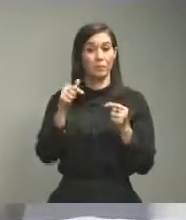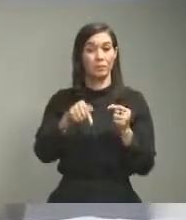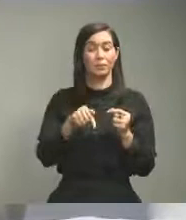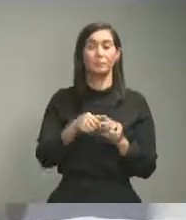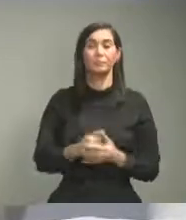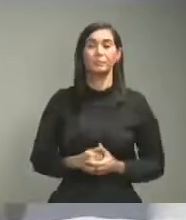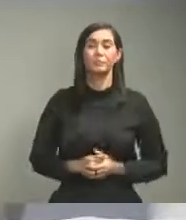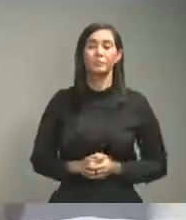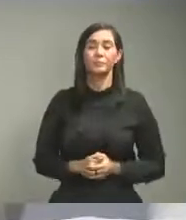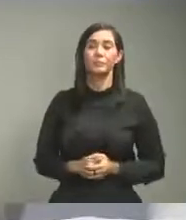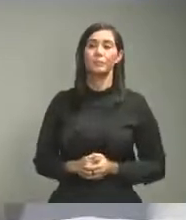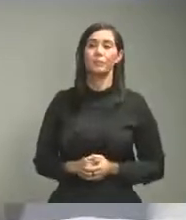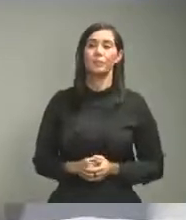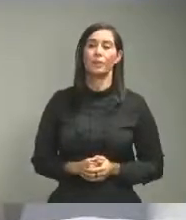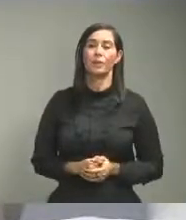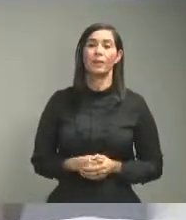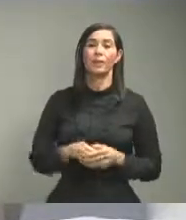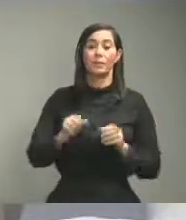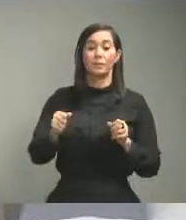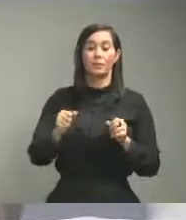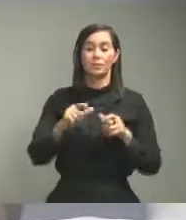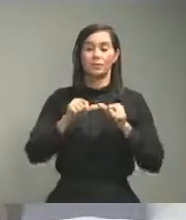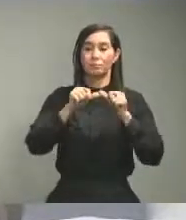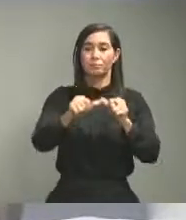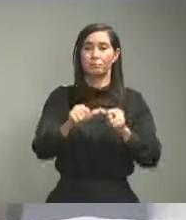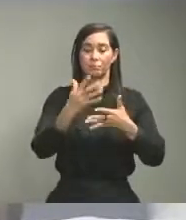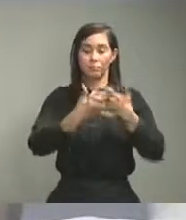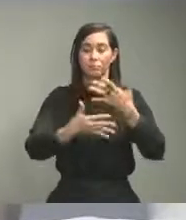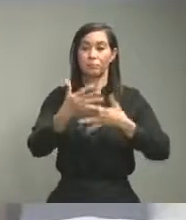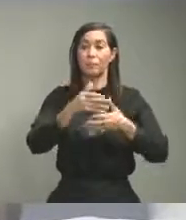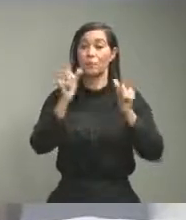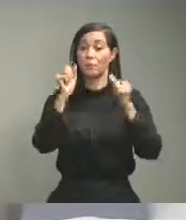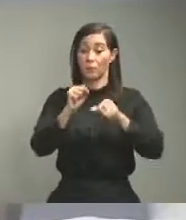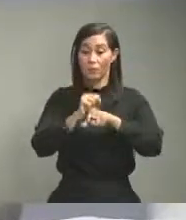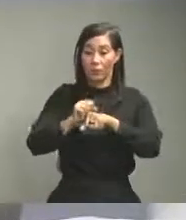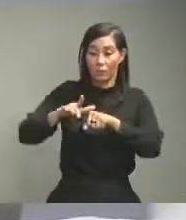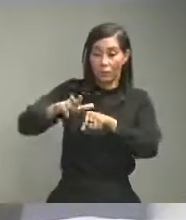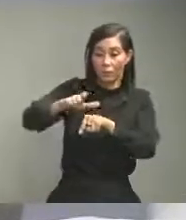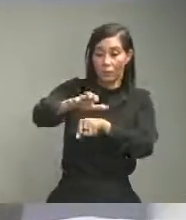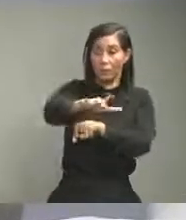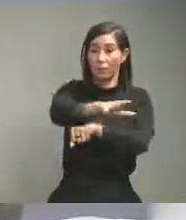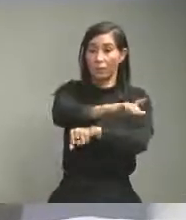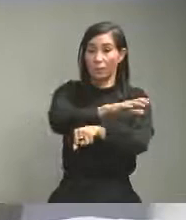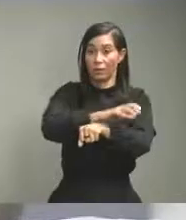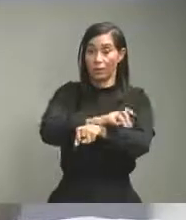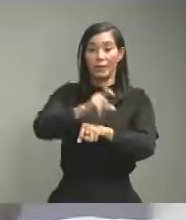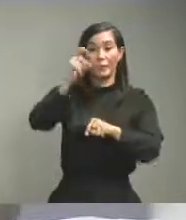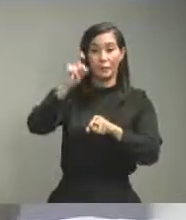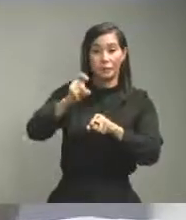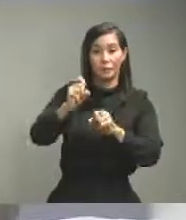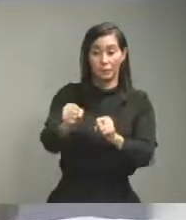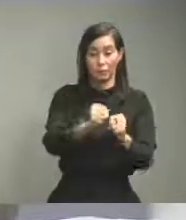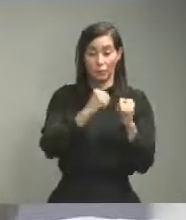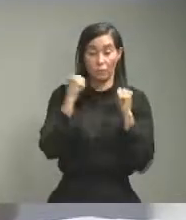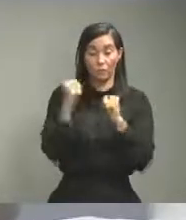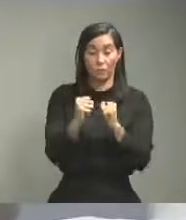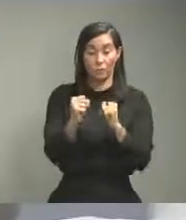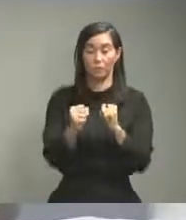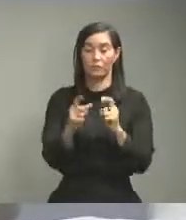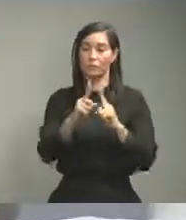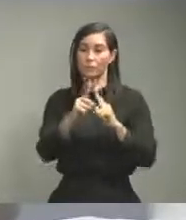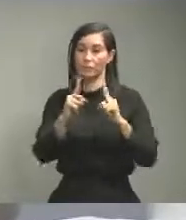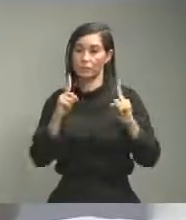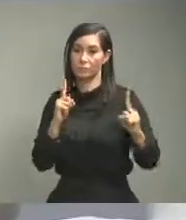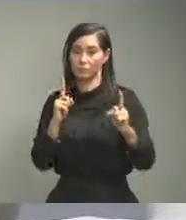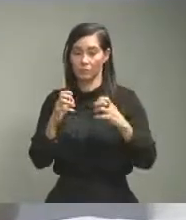en una situación de descuido que se pueda producir así es que tenemos que agresiar ese distanciamiento social